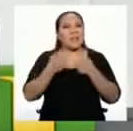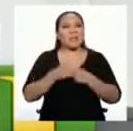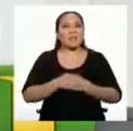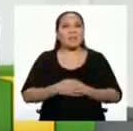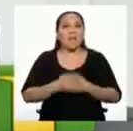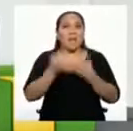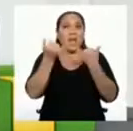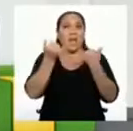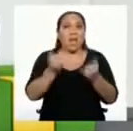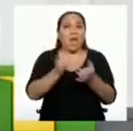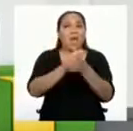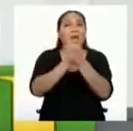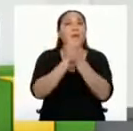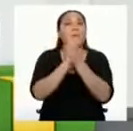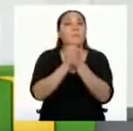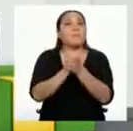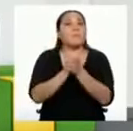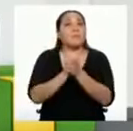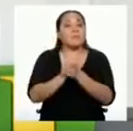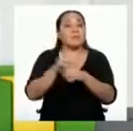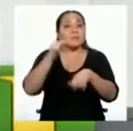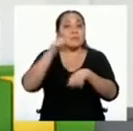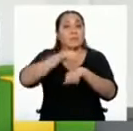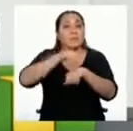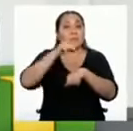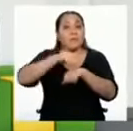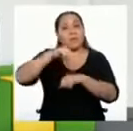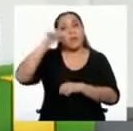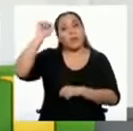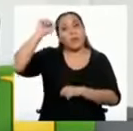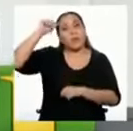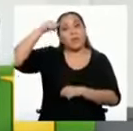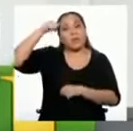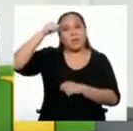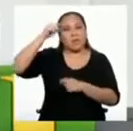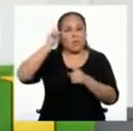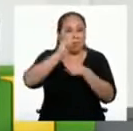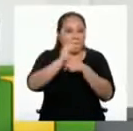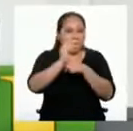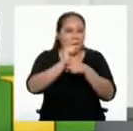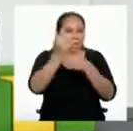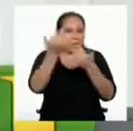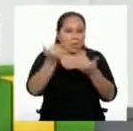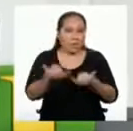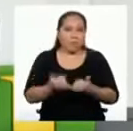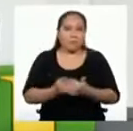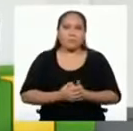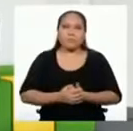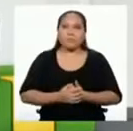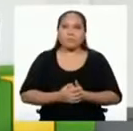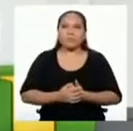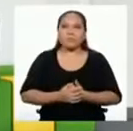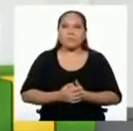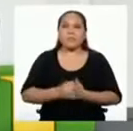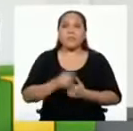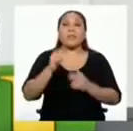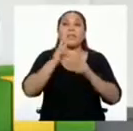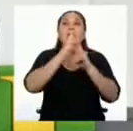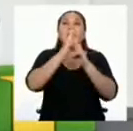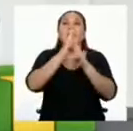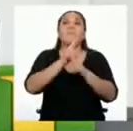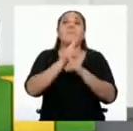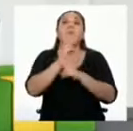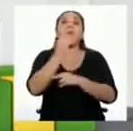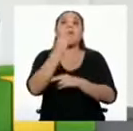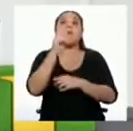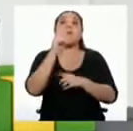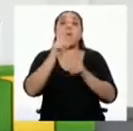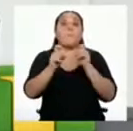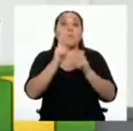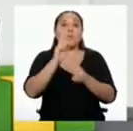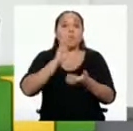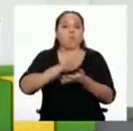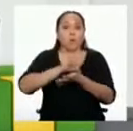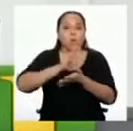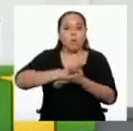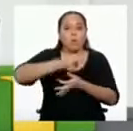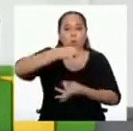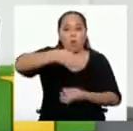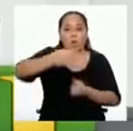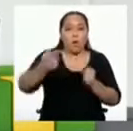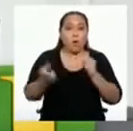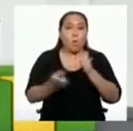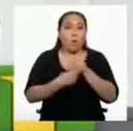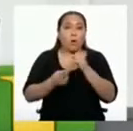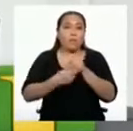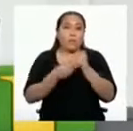Ahora, amigas y amigos, es momento de recordar el reto de hoy. Vas a tener que responder las siguientes preguntas en una hoja que